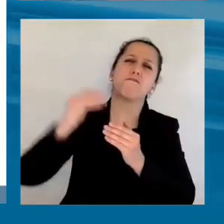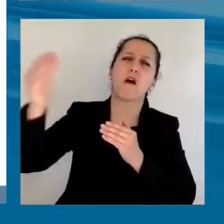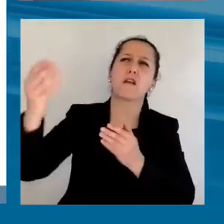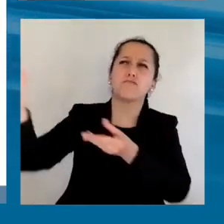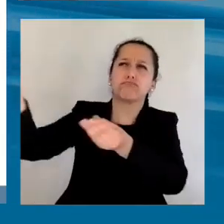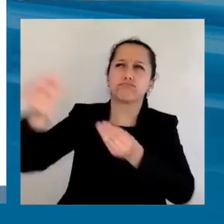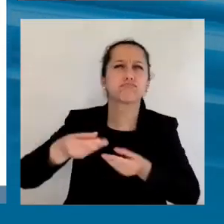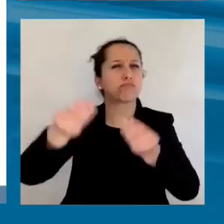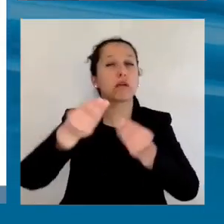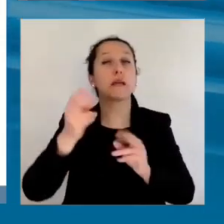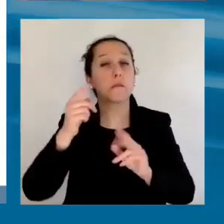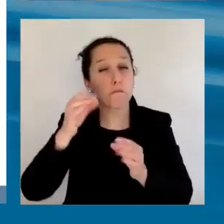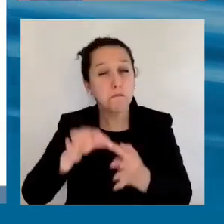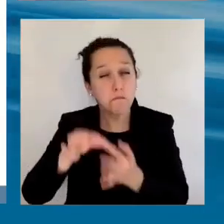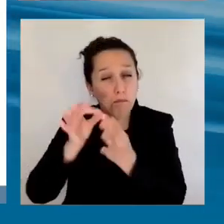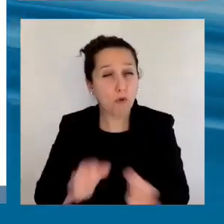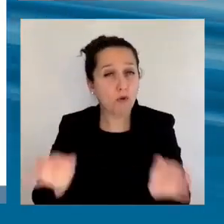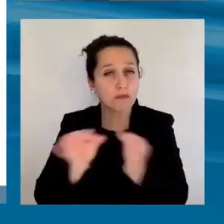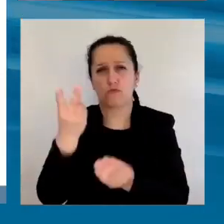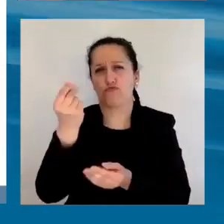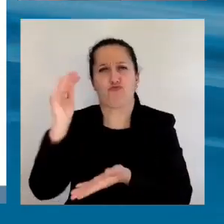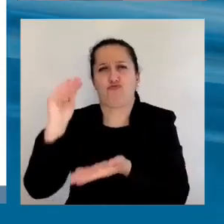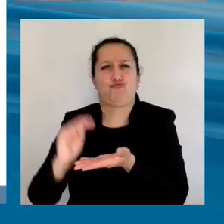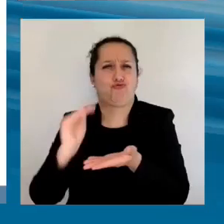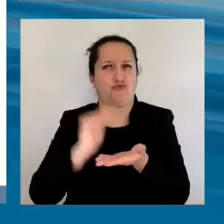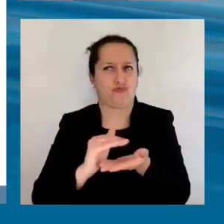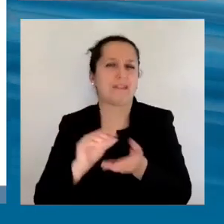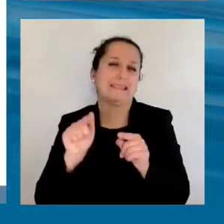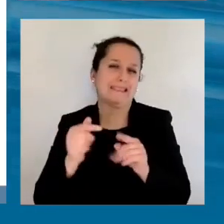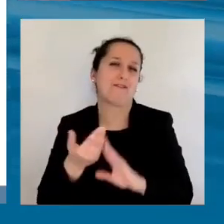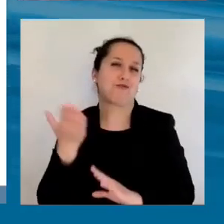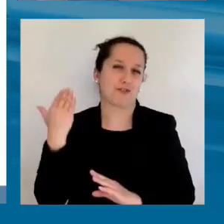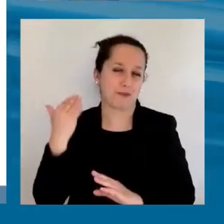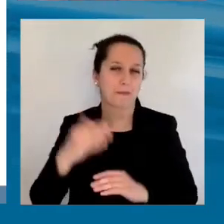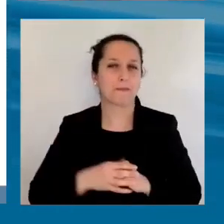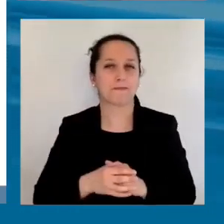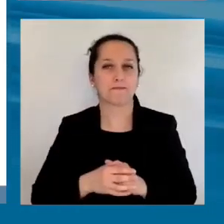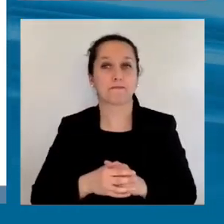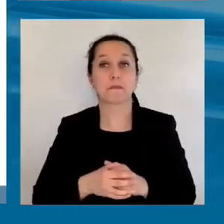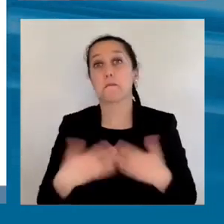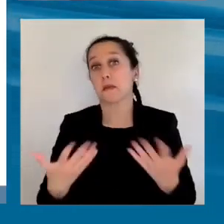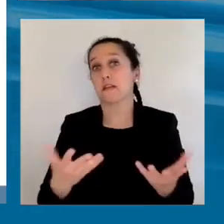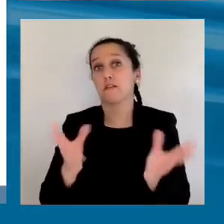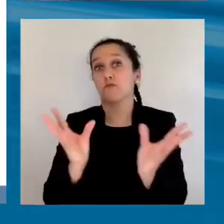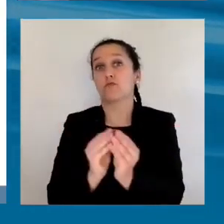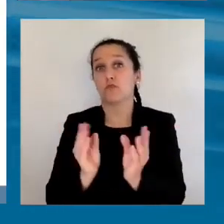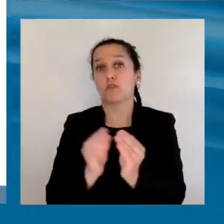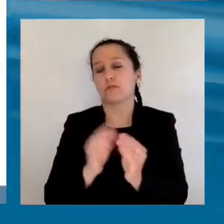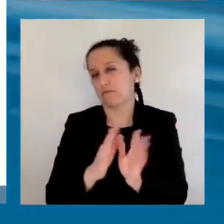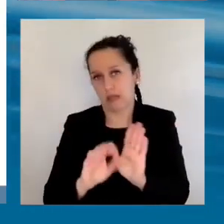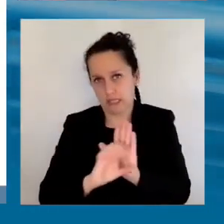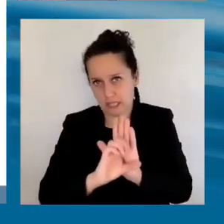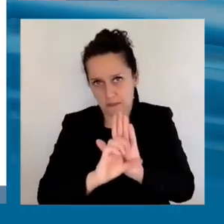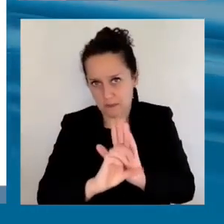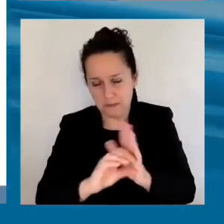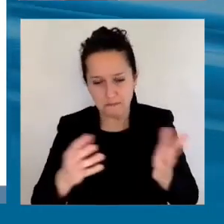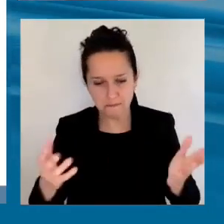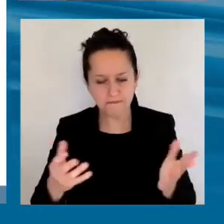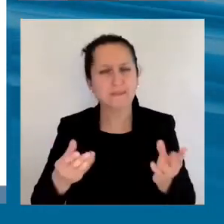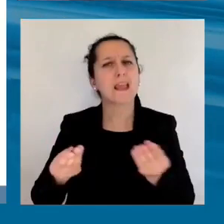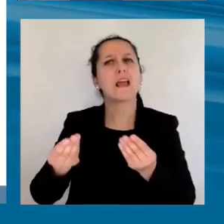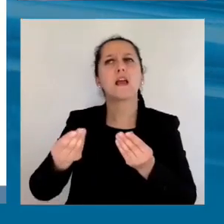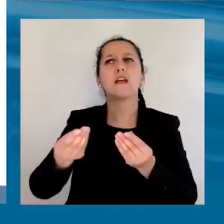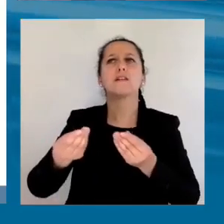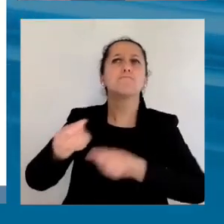Y bueno, y es muy importante, entonces, participar. una cantidad de foros. En este momento está muy adelantada, por ejemplo, para poner solo un ejemplo, una gran negociación sobre